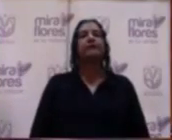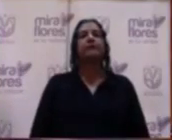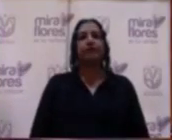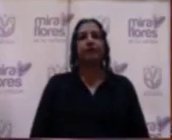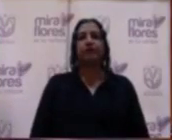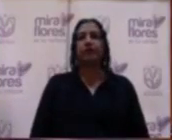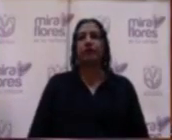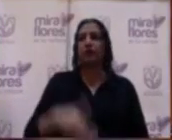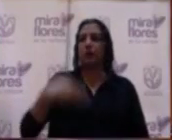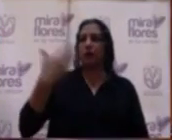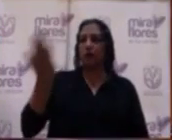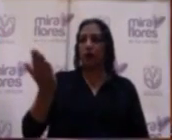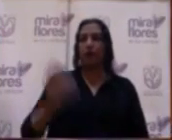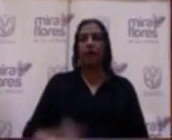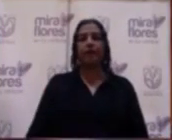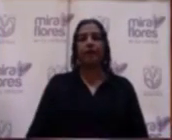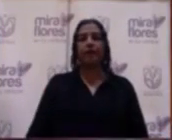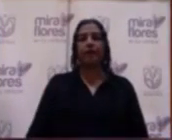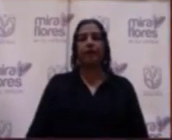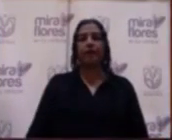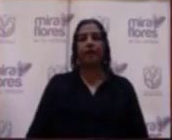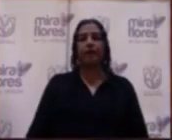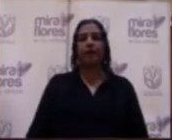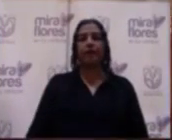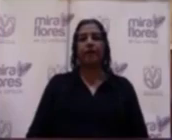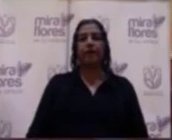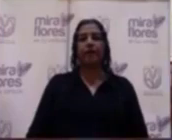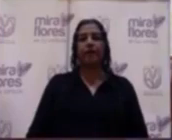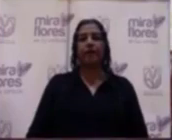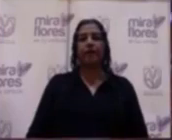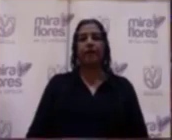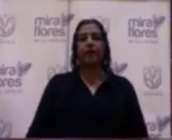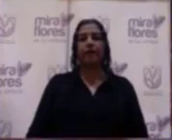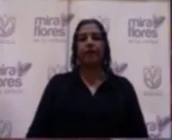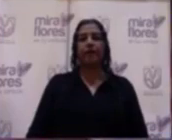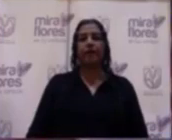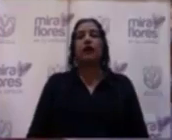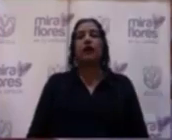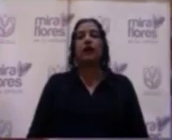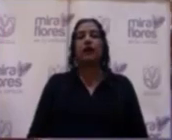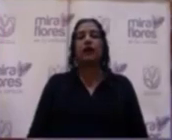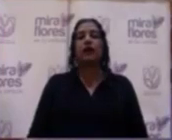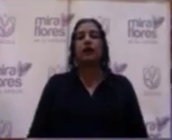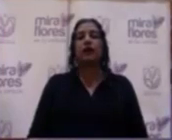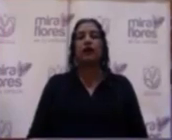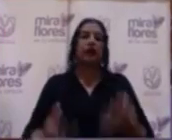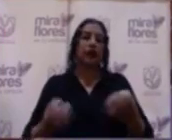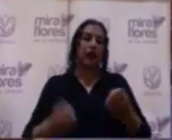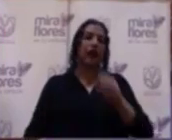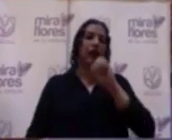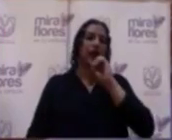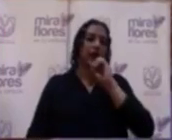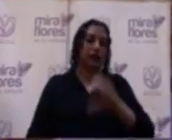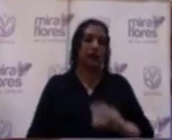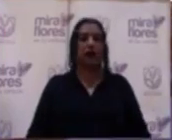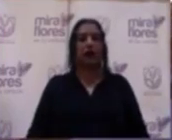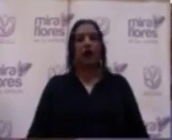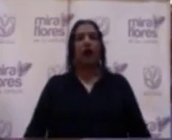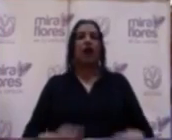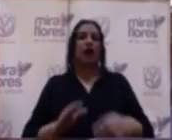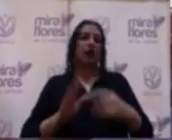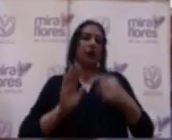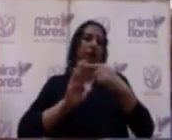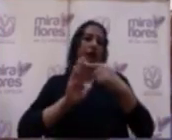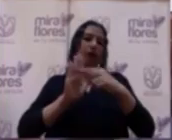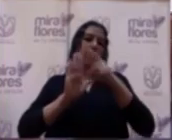Señor Alcalde. Señor Ánguez, tiene usted el uso de la palabra. Gracias. Quería hacer una mención respecto a la ordenanza